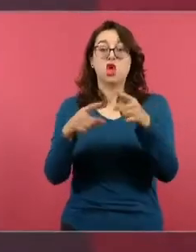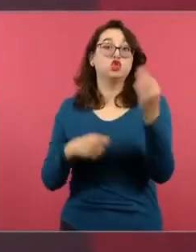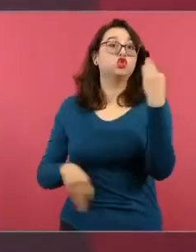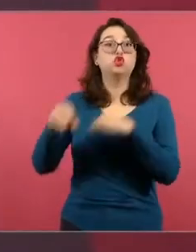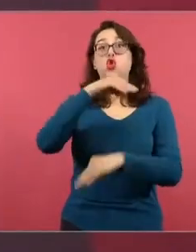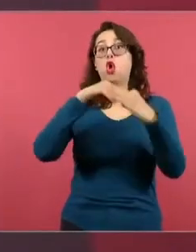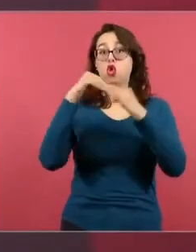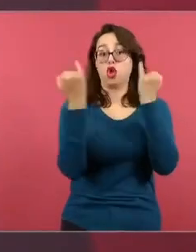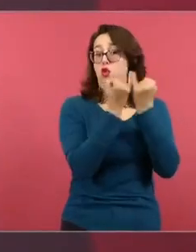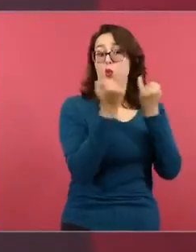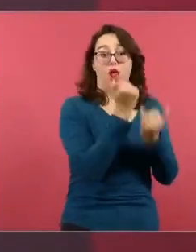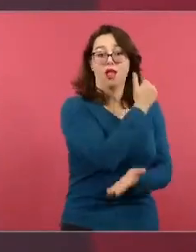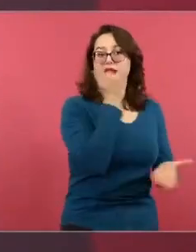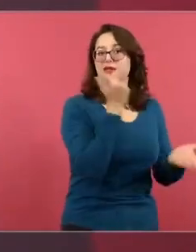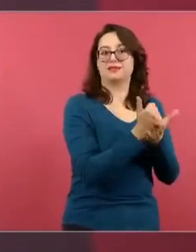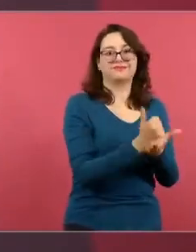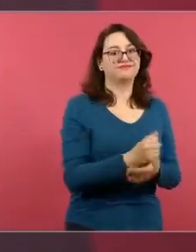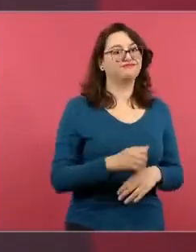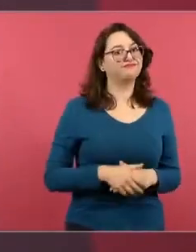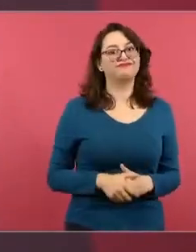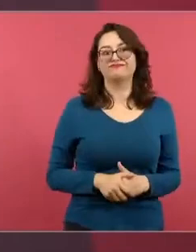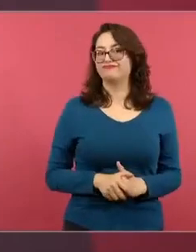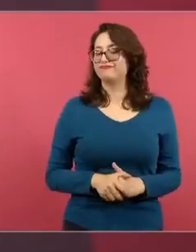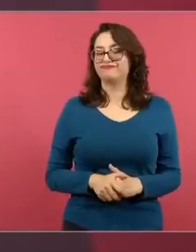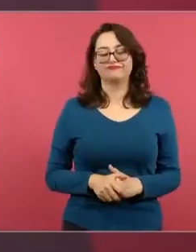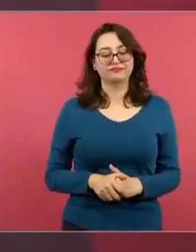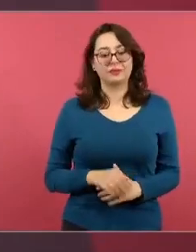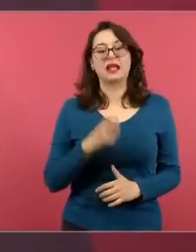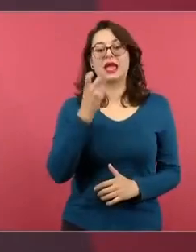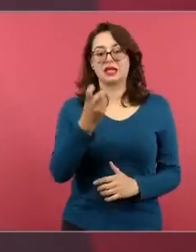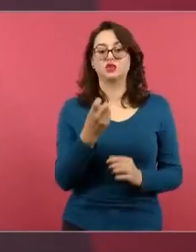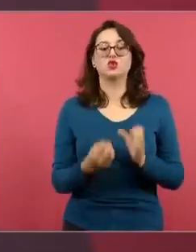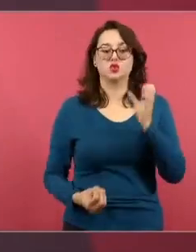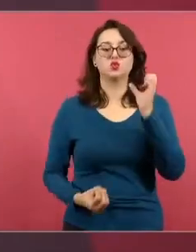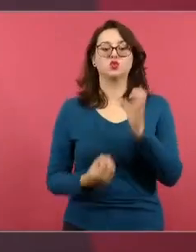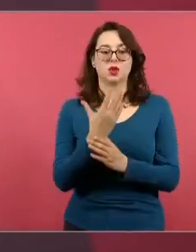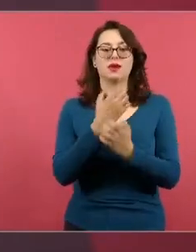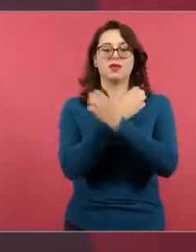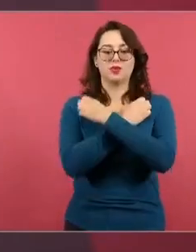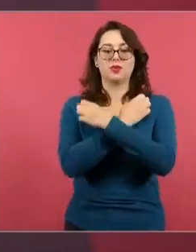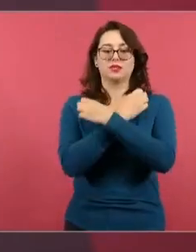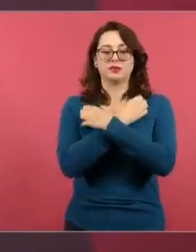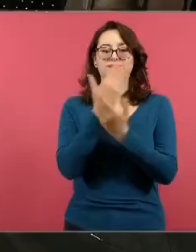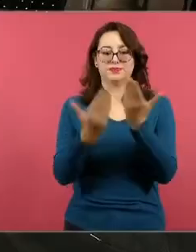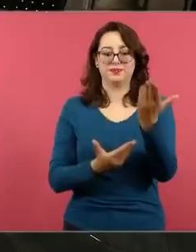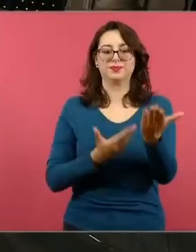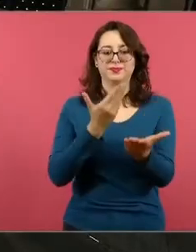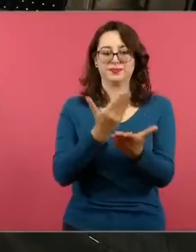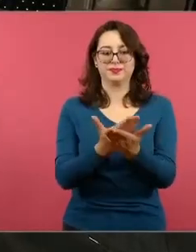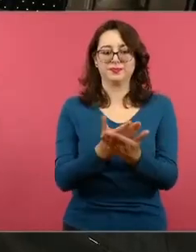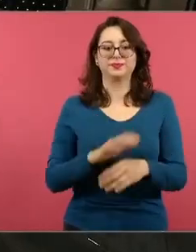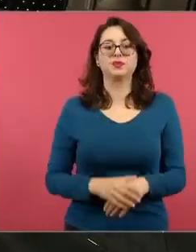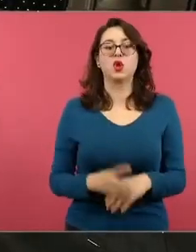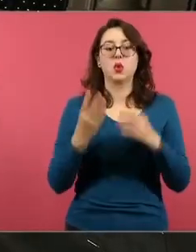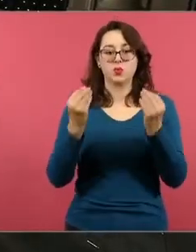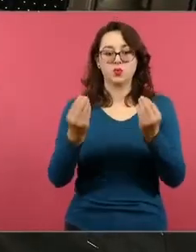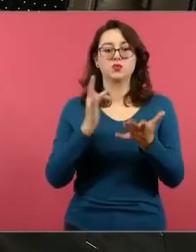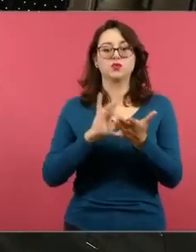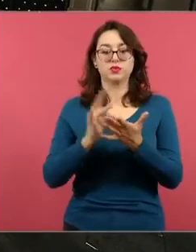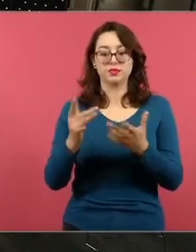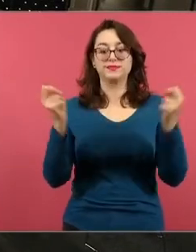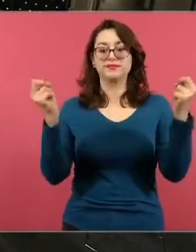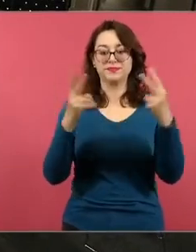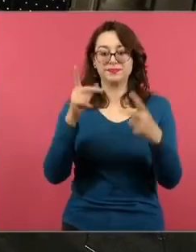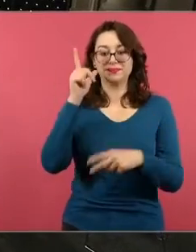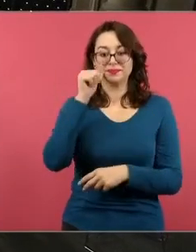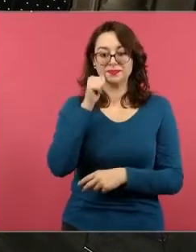entonces para eso también es una respuesta esta propuesta educativa muchísimas gracias nos